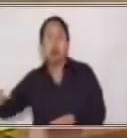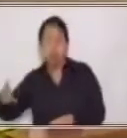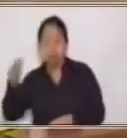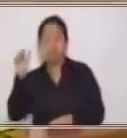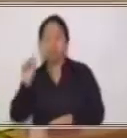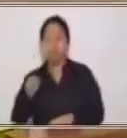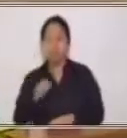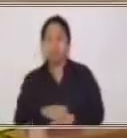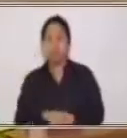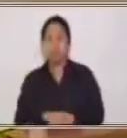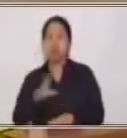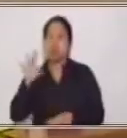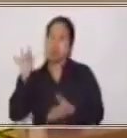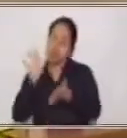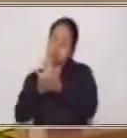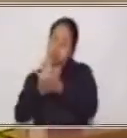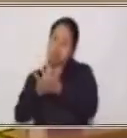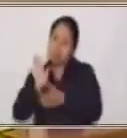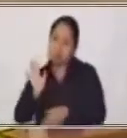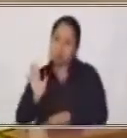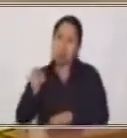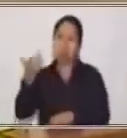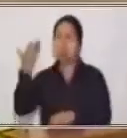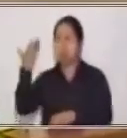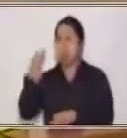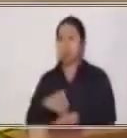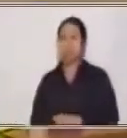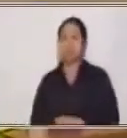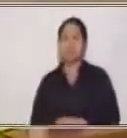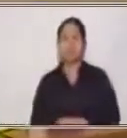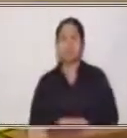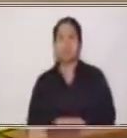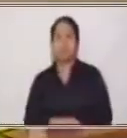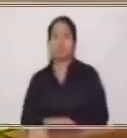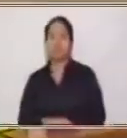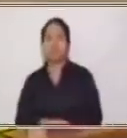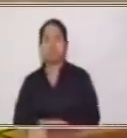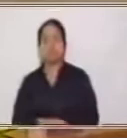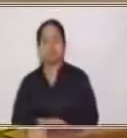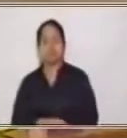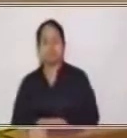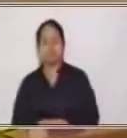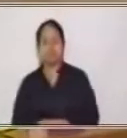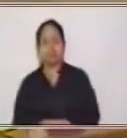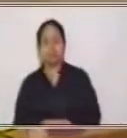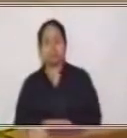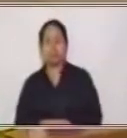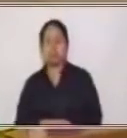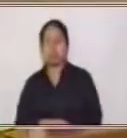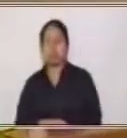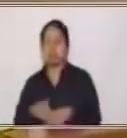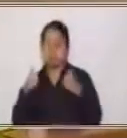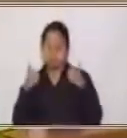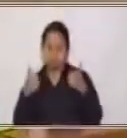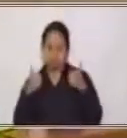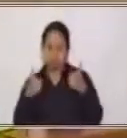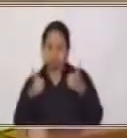Así que vamos a colocar entonces ya el Quetzalito en su respectivo lugar. Muy bien,